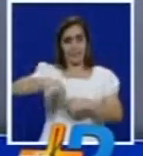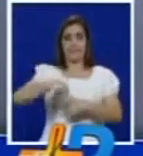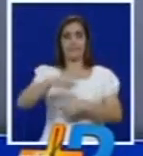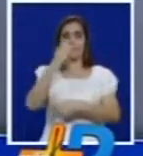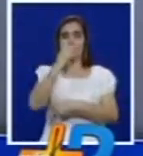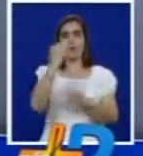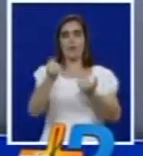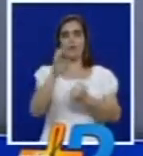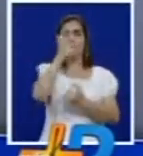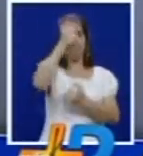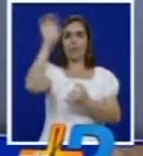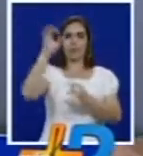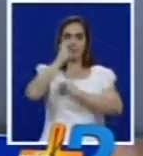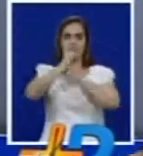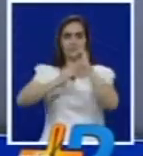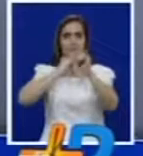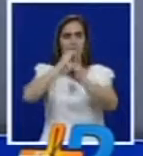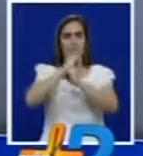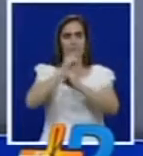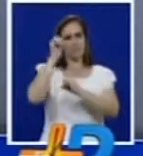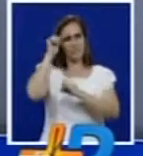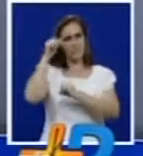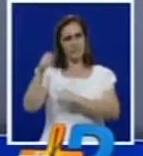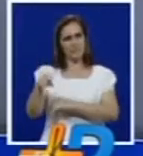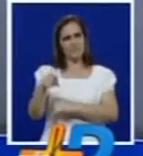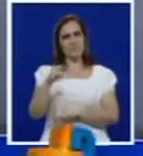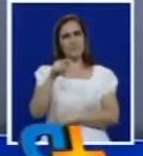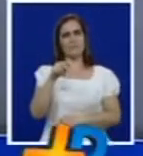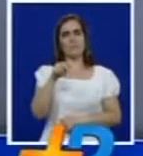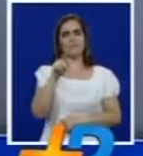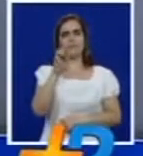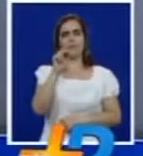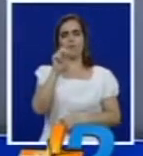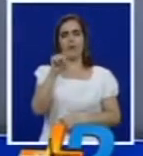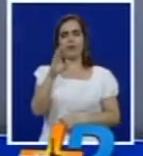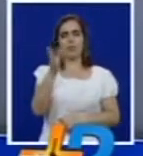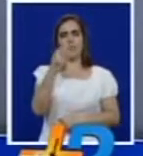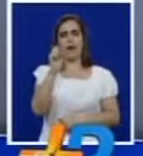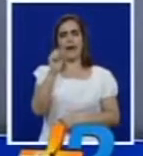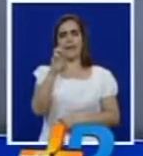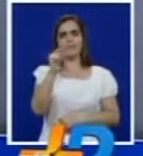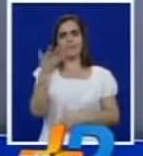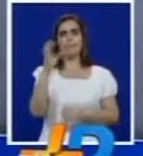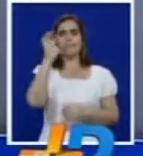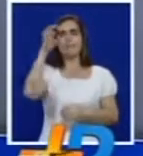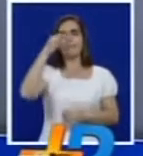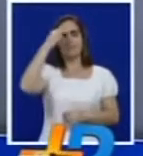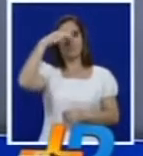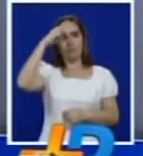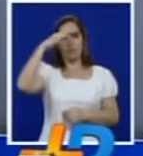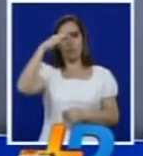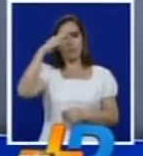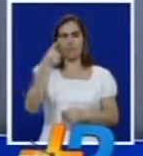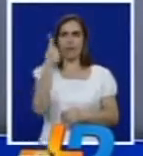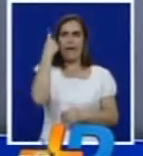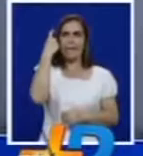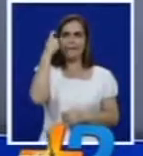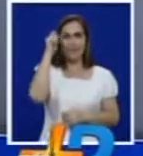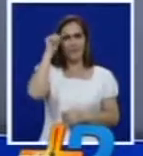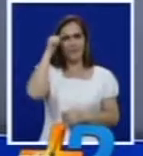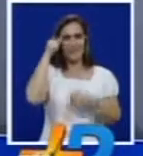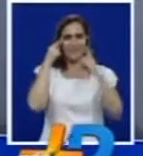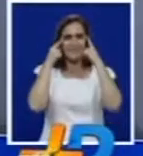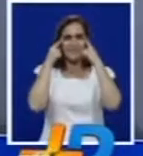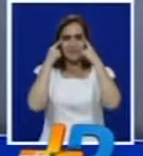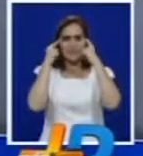local vamos a nivel internacional ¿lo recuerdan? Franco Arizala marcó ayer en territorio mexicano y ayer les presentamos uno de China hoy